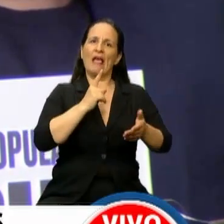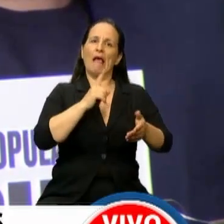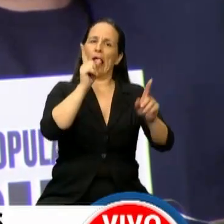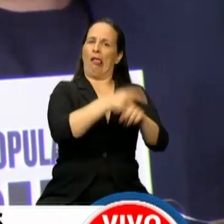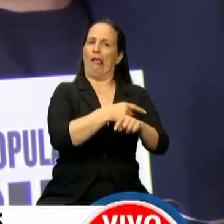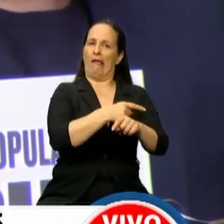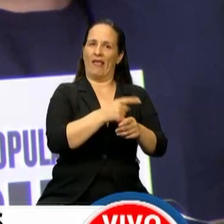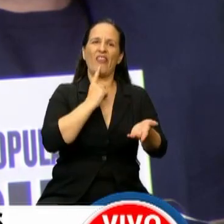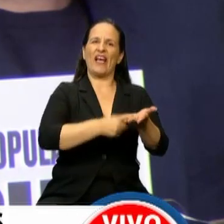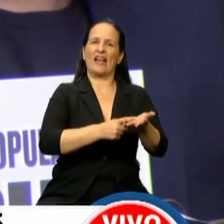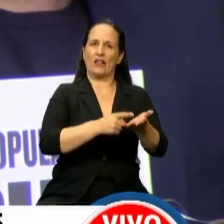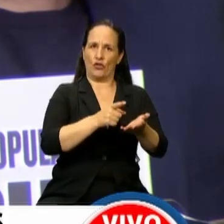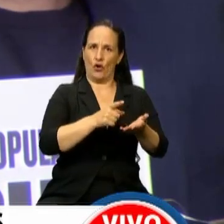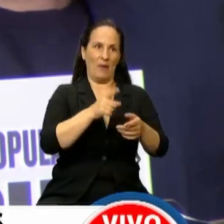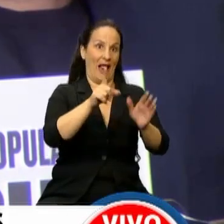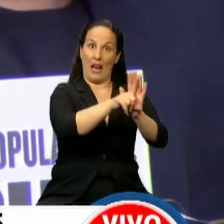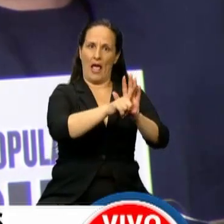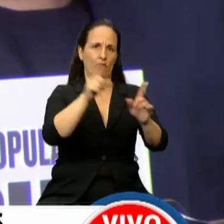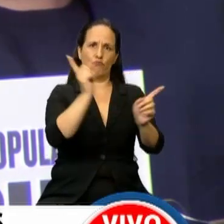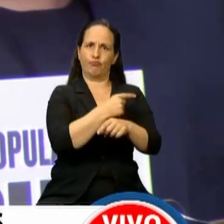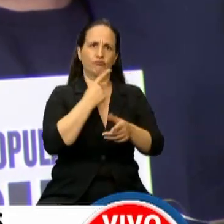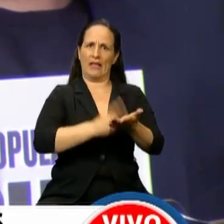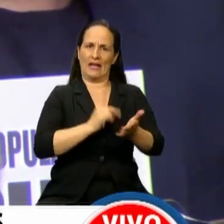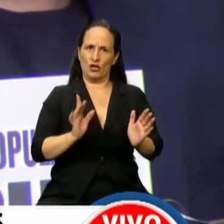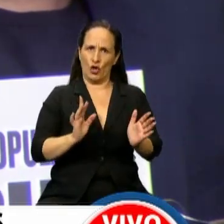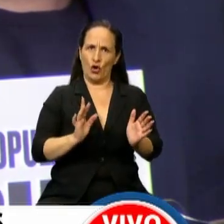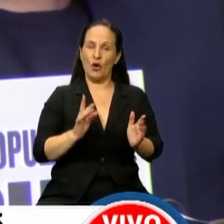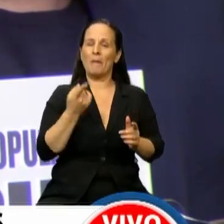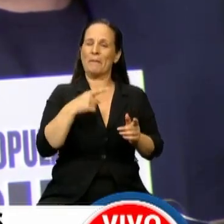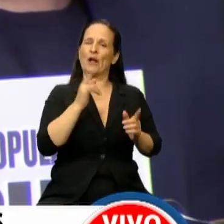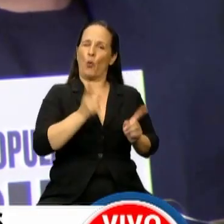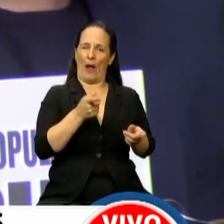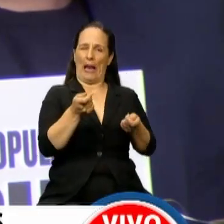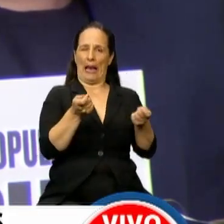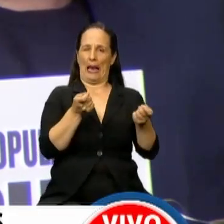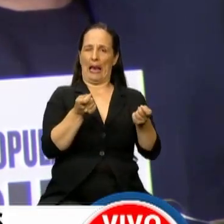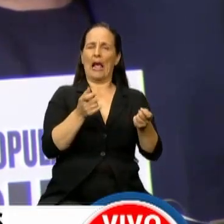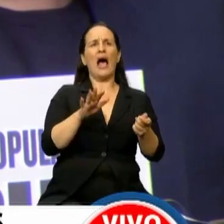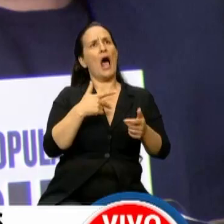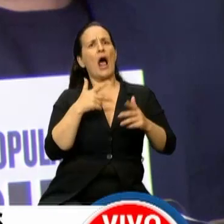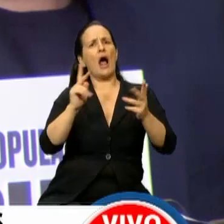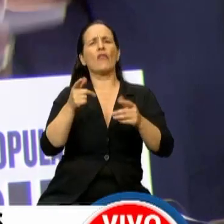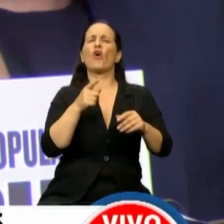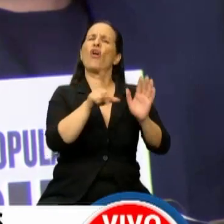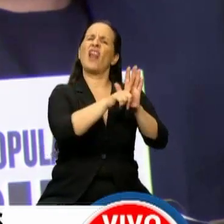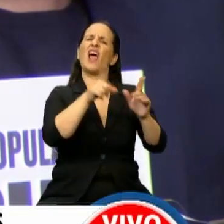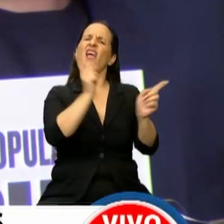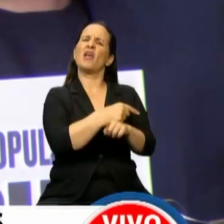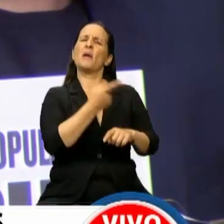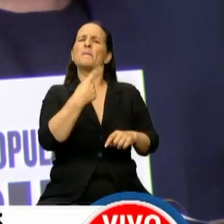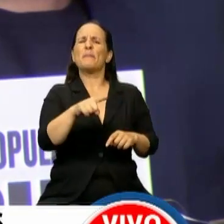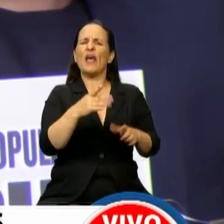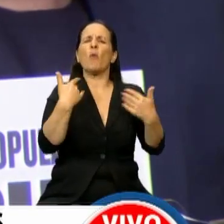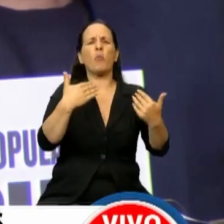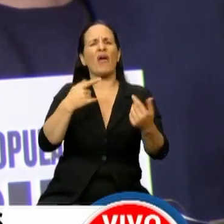derogar la ley. Eso sí, no, exento de maniobras, porque intentó decir que derogaba la ley pero habilitaba